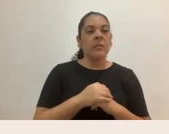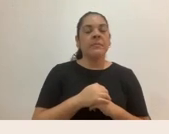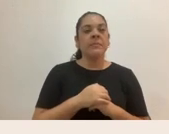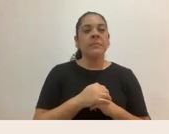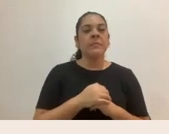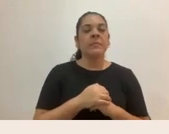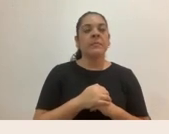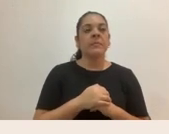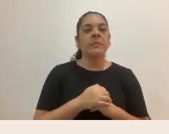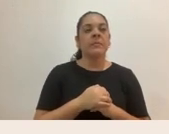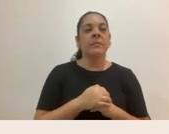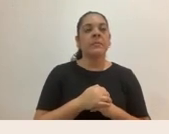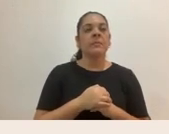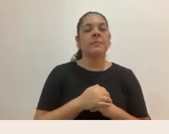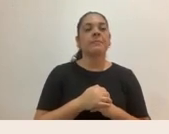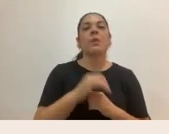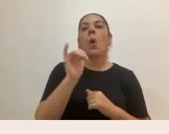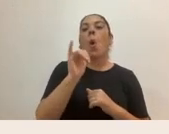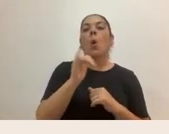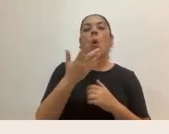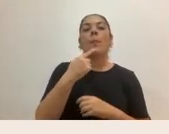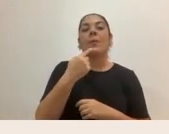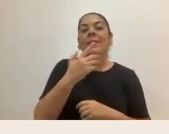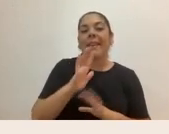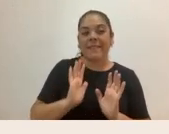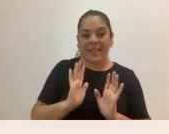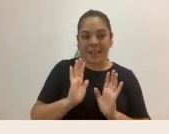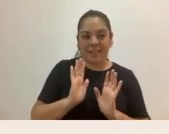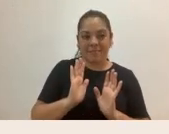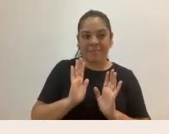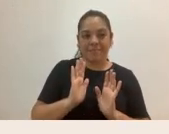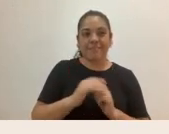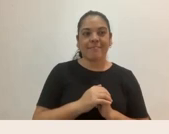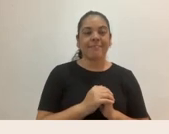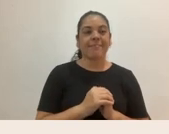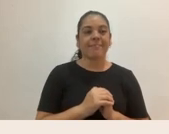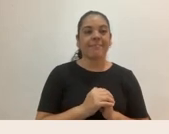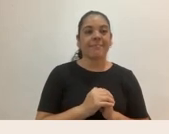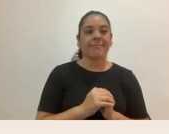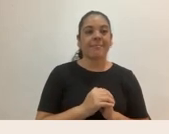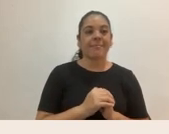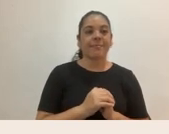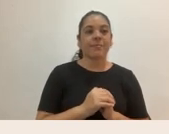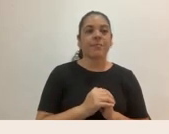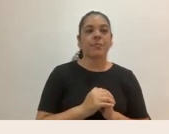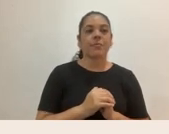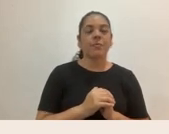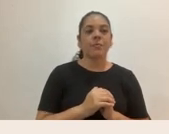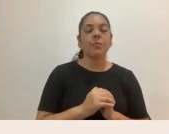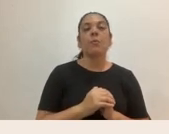¿Cómo debería quedar esa hoja? Cuando nos